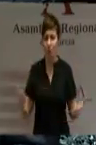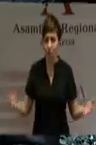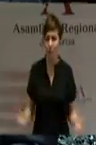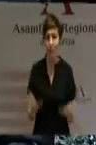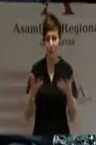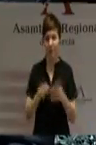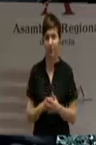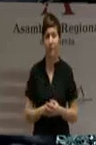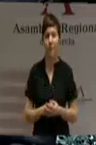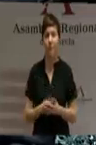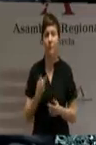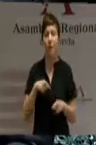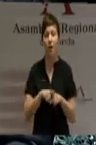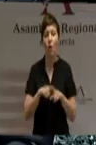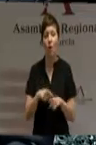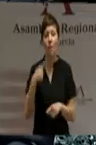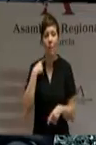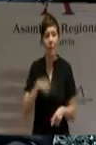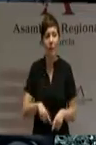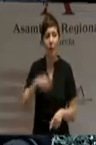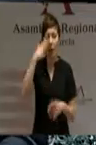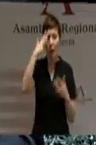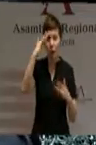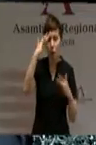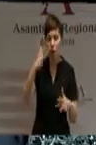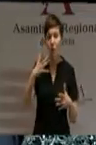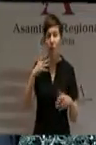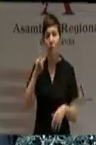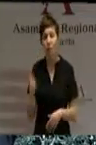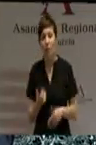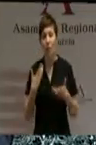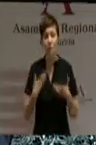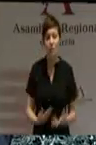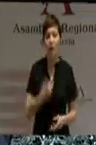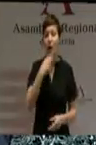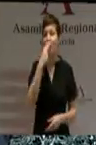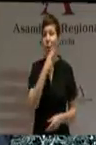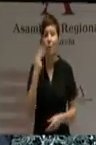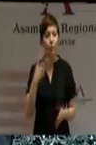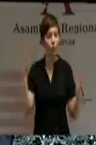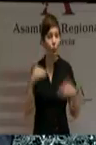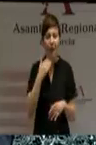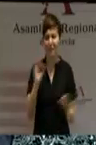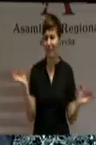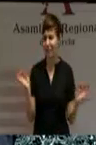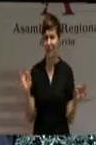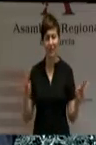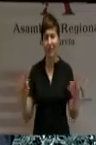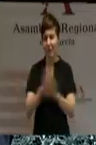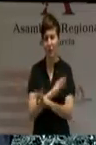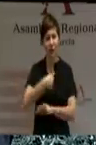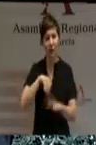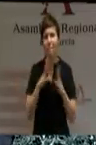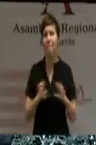ni un ápice de ilusión ni de compromiso. Tenemos muchas ganas de luchar por la región de